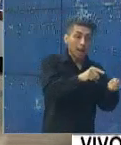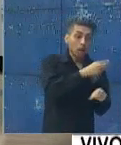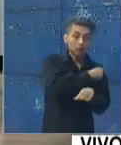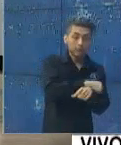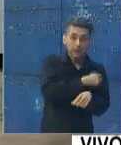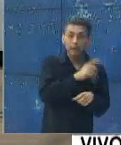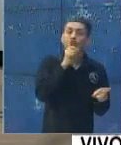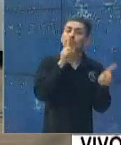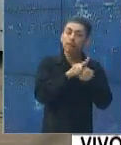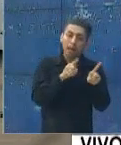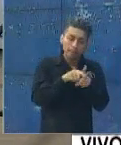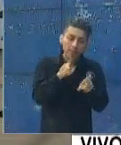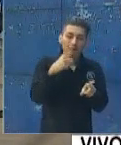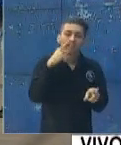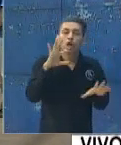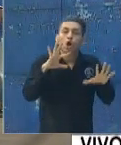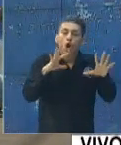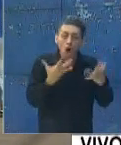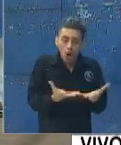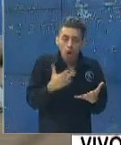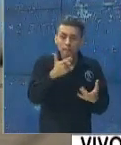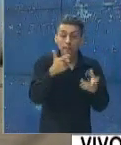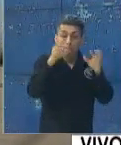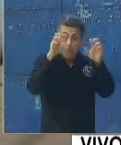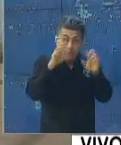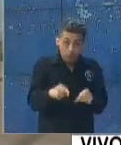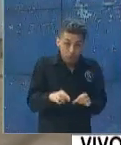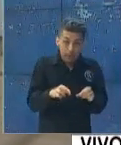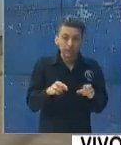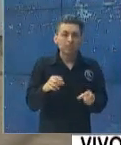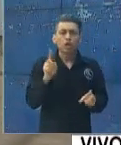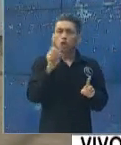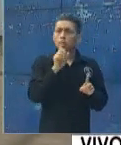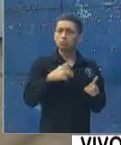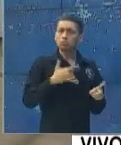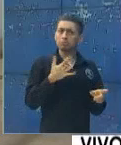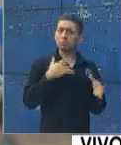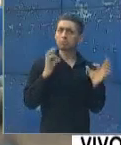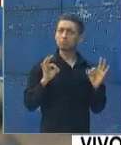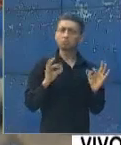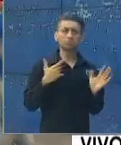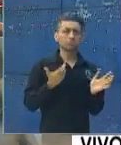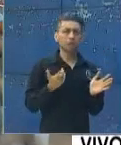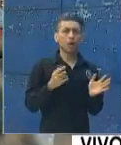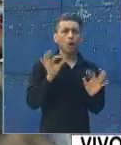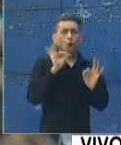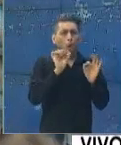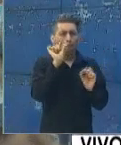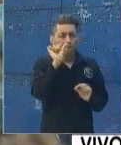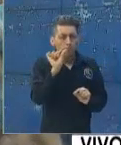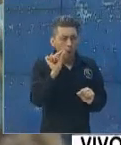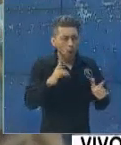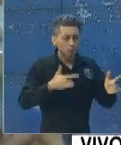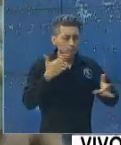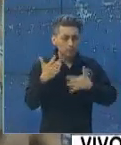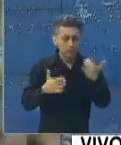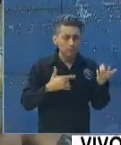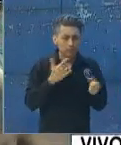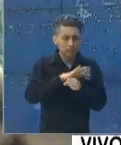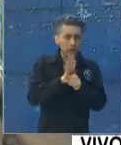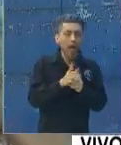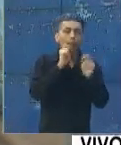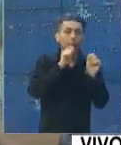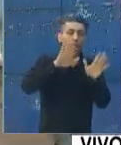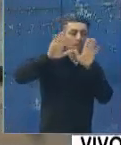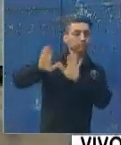sino principalmente para promover que las personas asintomáticas y con síntomas leves puedan atenderse desde